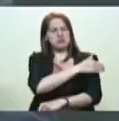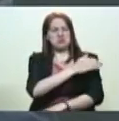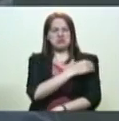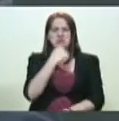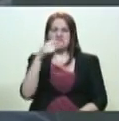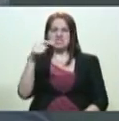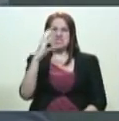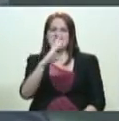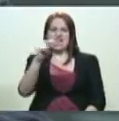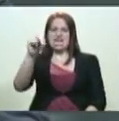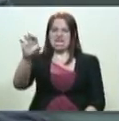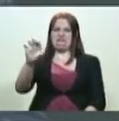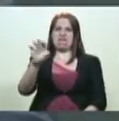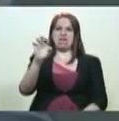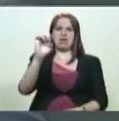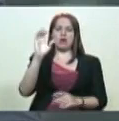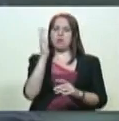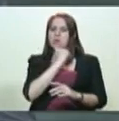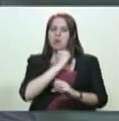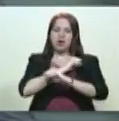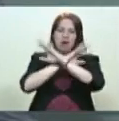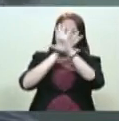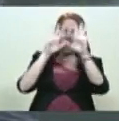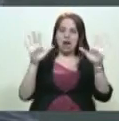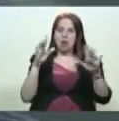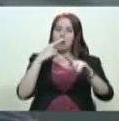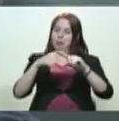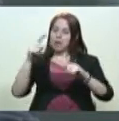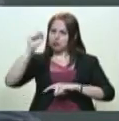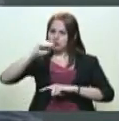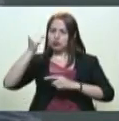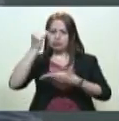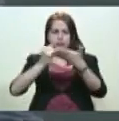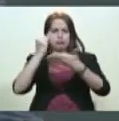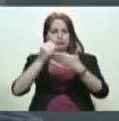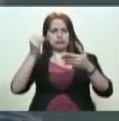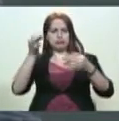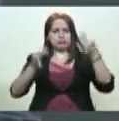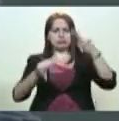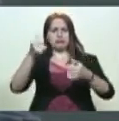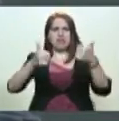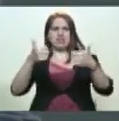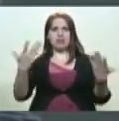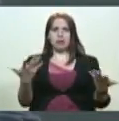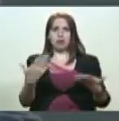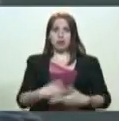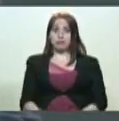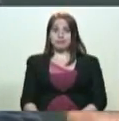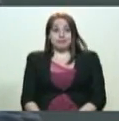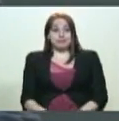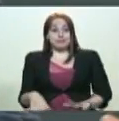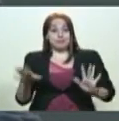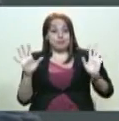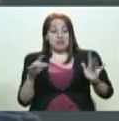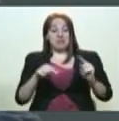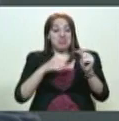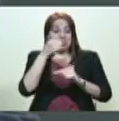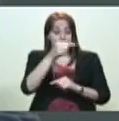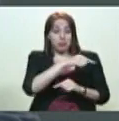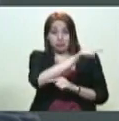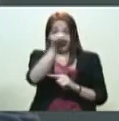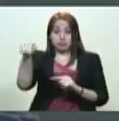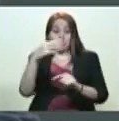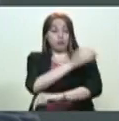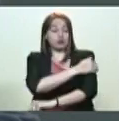transparente, pero se inscribe en una candidatura a una elección regional? Bueno, tendrán que explicárselo a sus